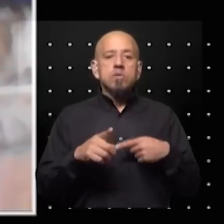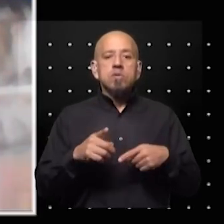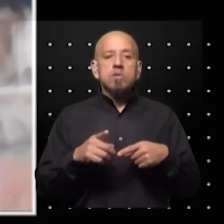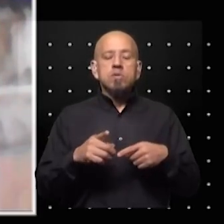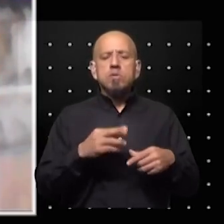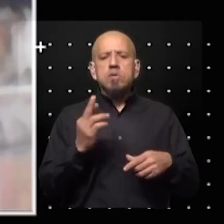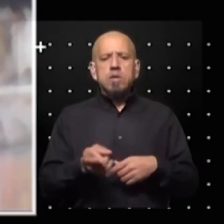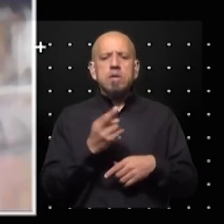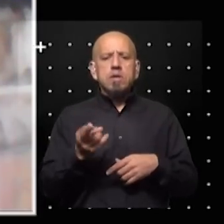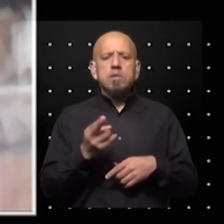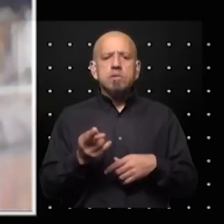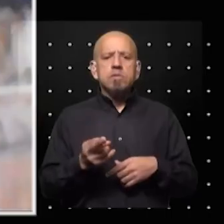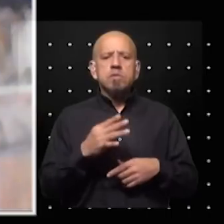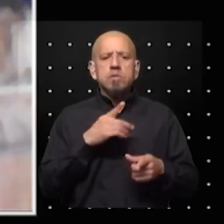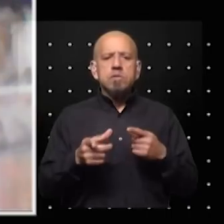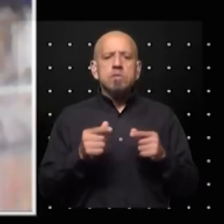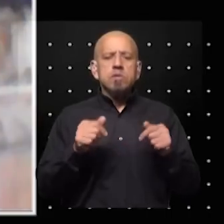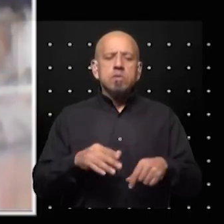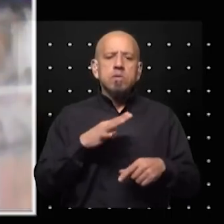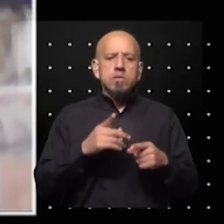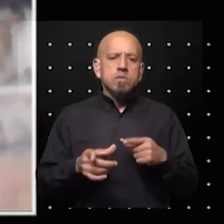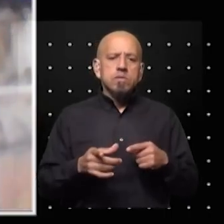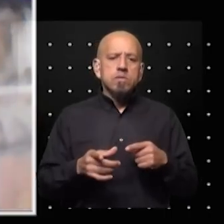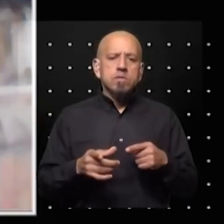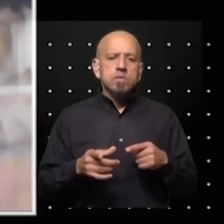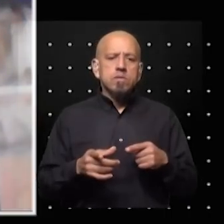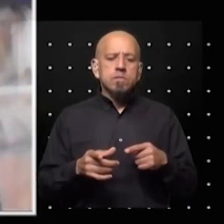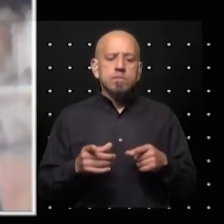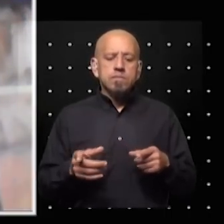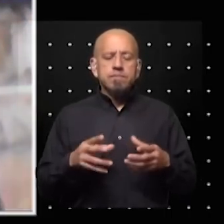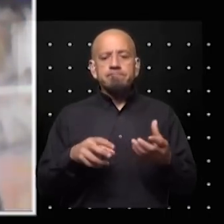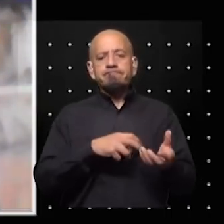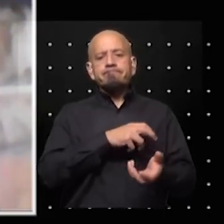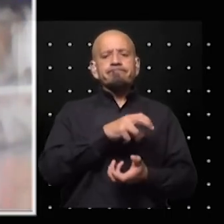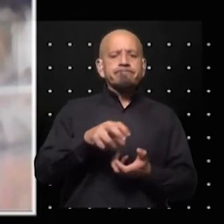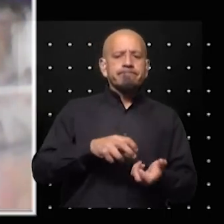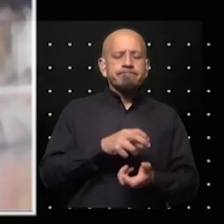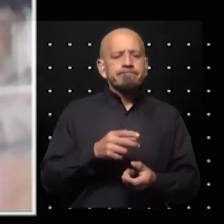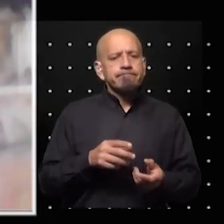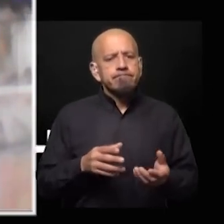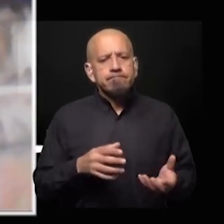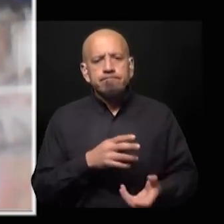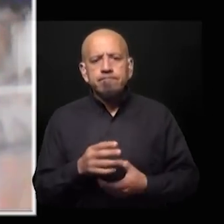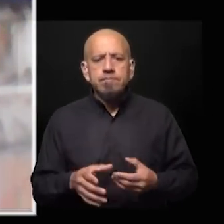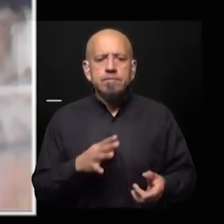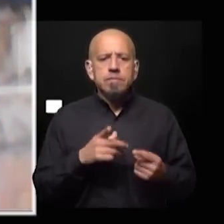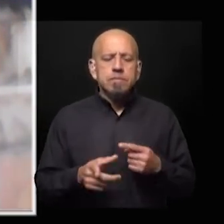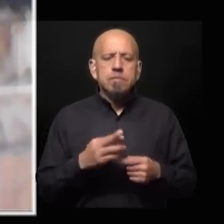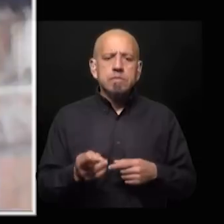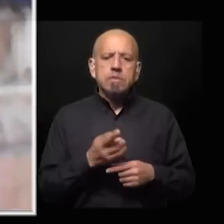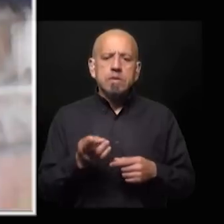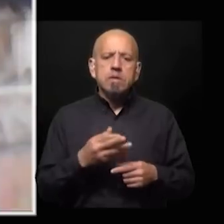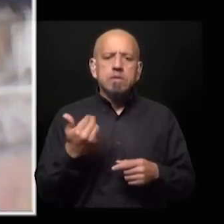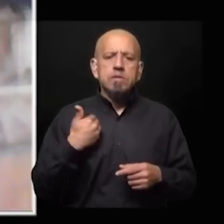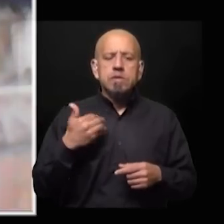bastante extraño que sucede desde que esto existe en un clima en el cual está habiendo algo muy raro en la